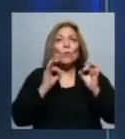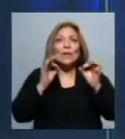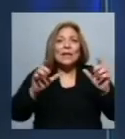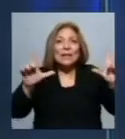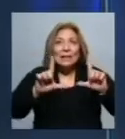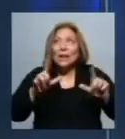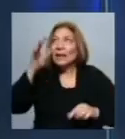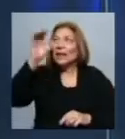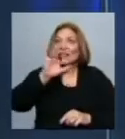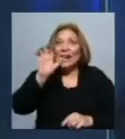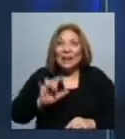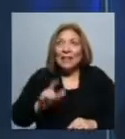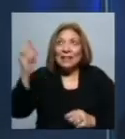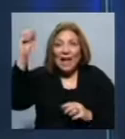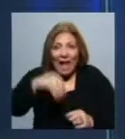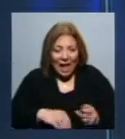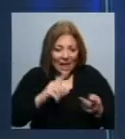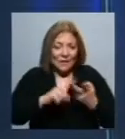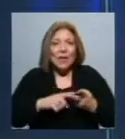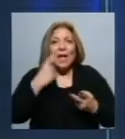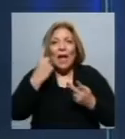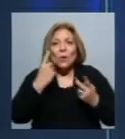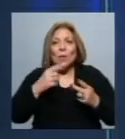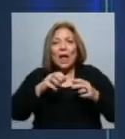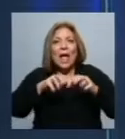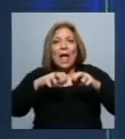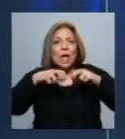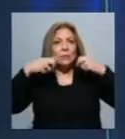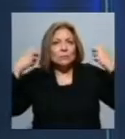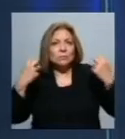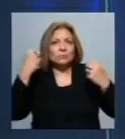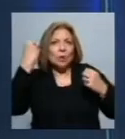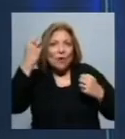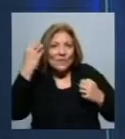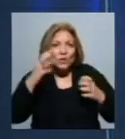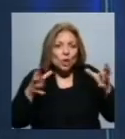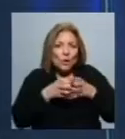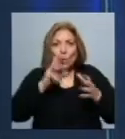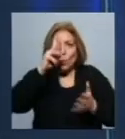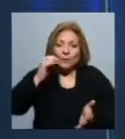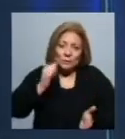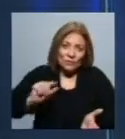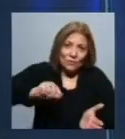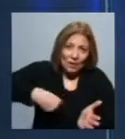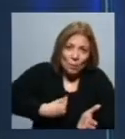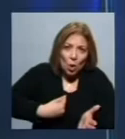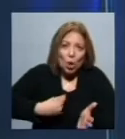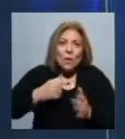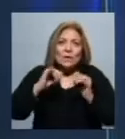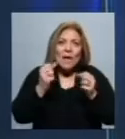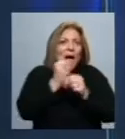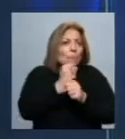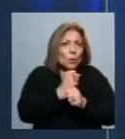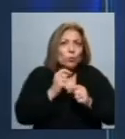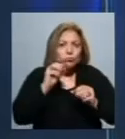de la tecnología digital, con algunas convenciones internacionales que Uruguay firmó y que estaba obligado a armonizar su legislación